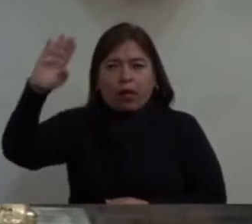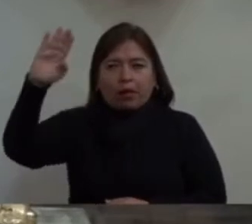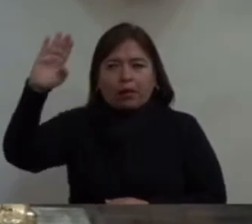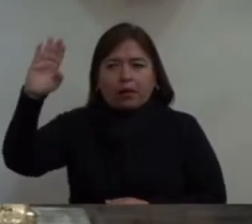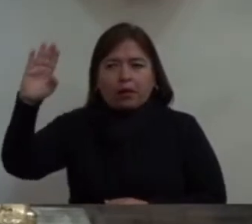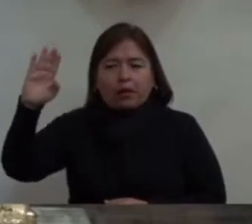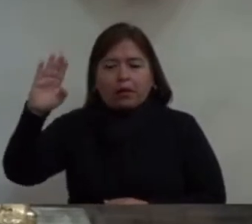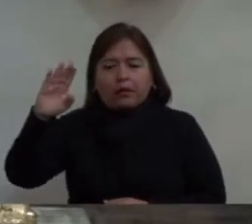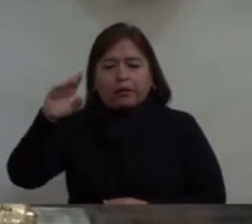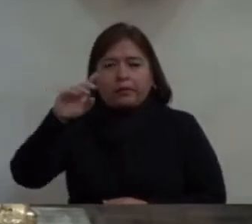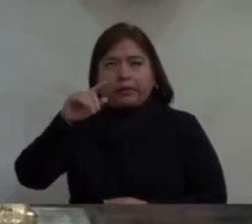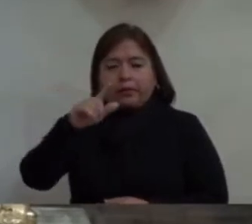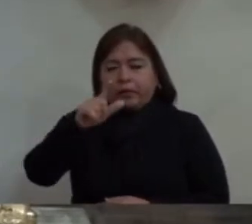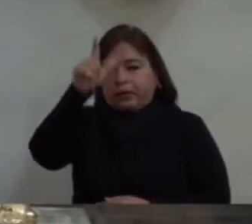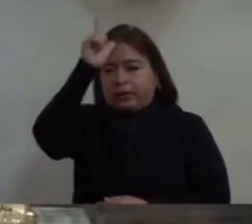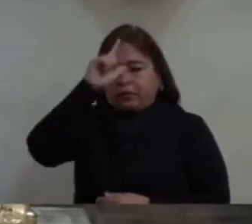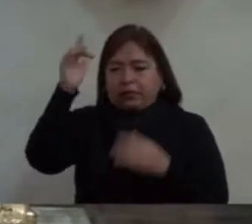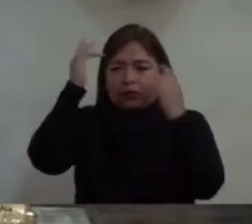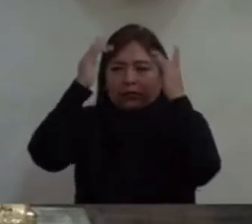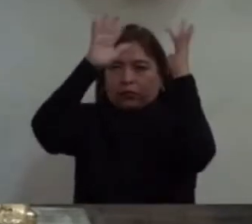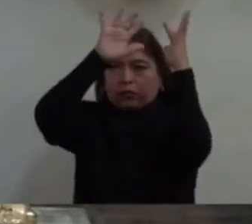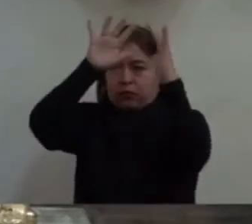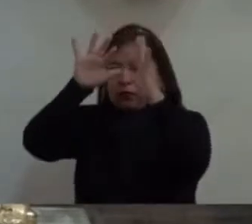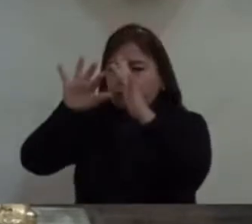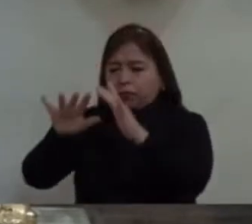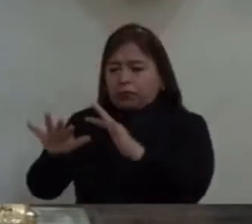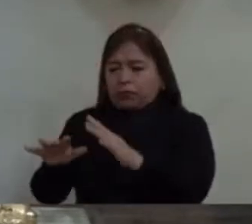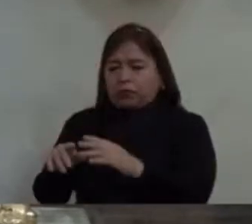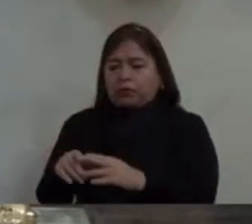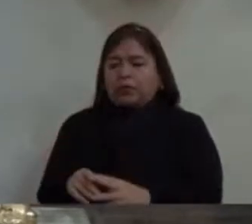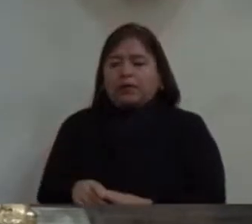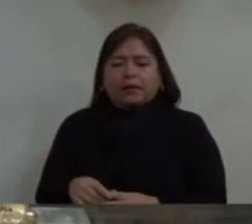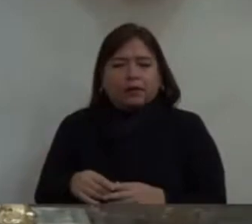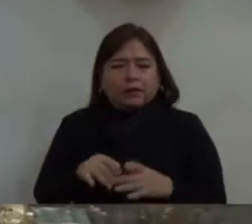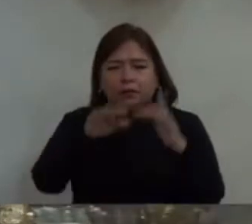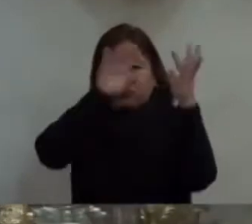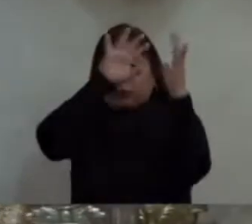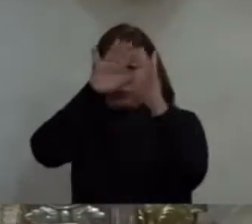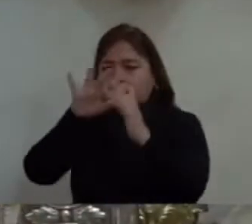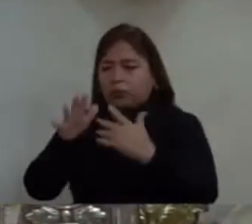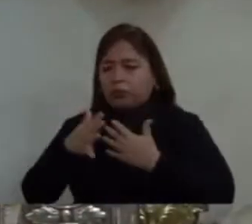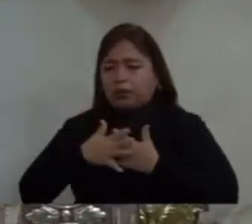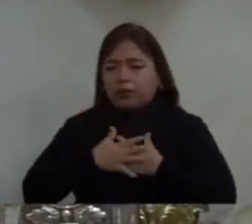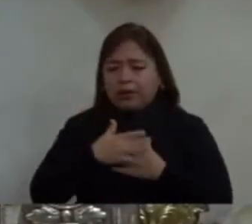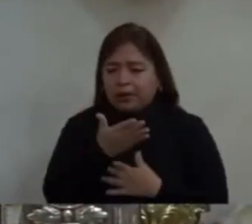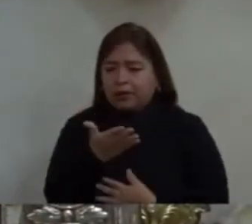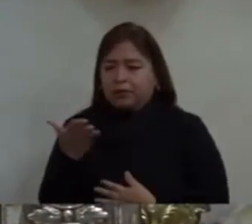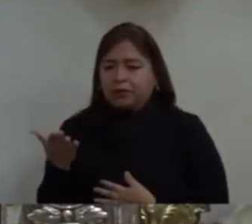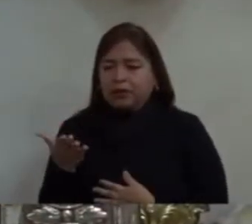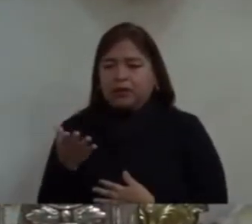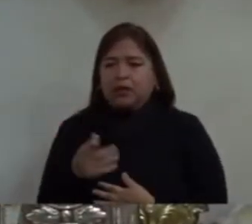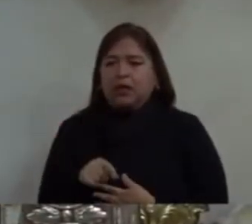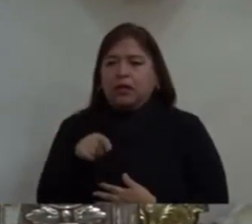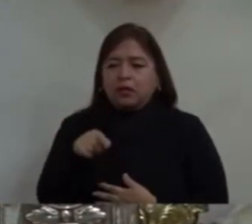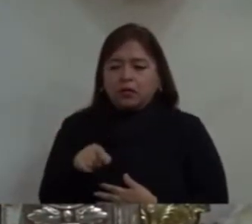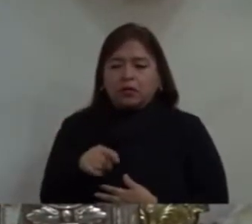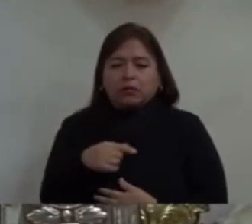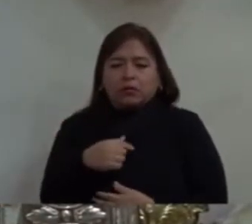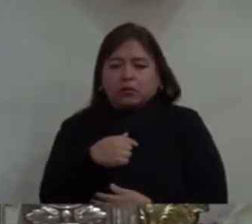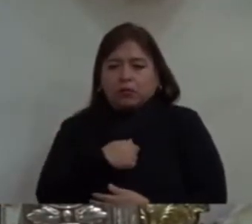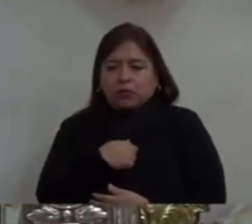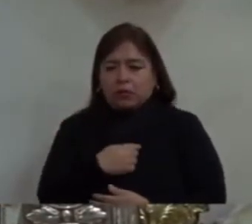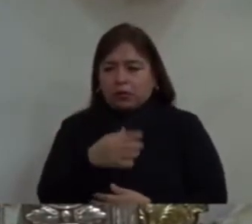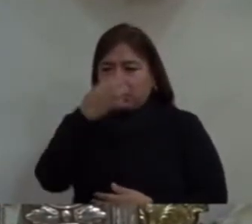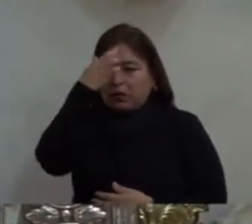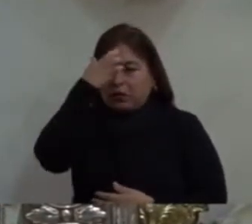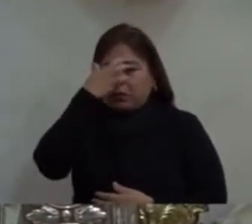Espíritu Santo, el Espíritu de amor. Los ungiré con el